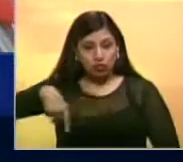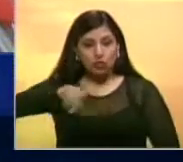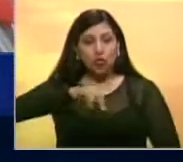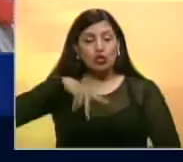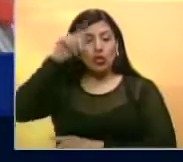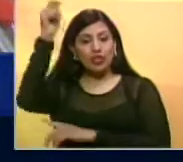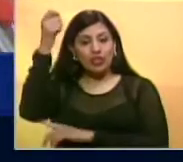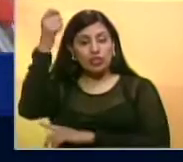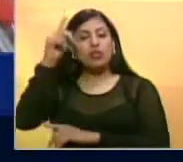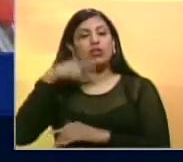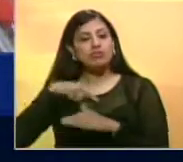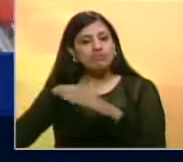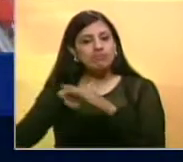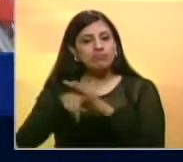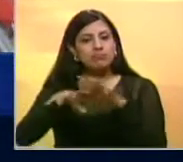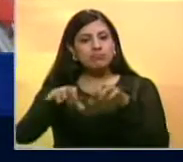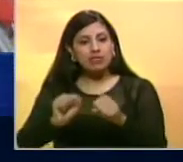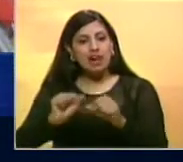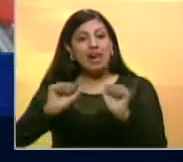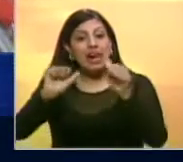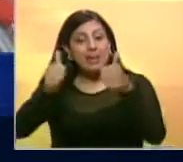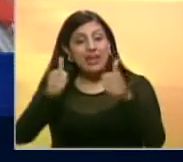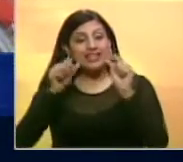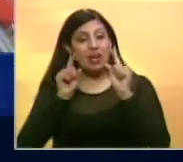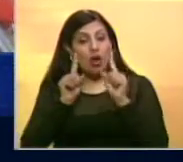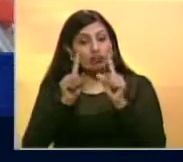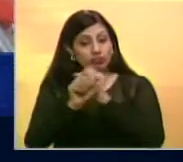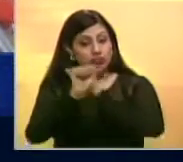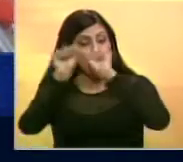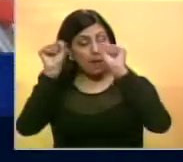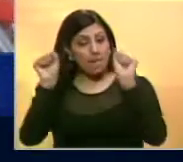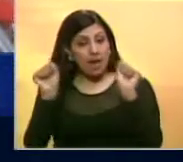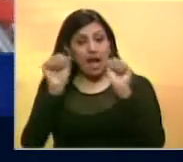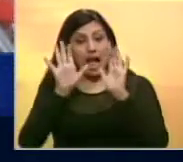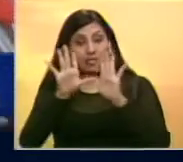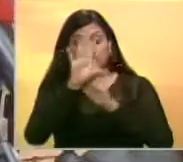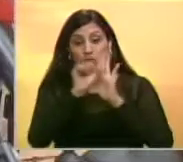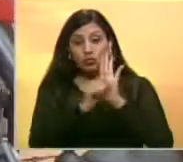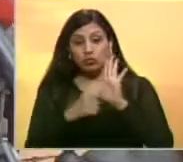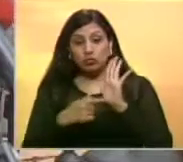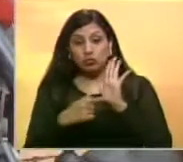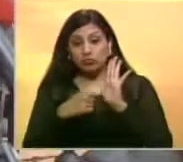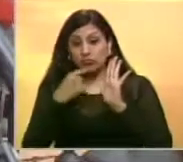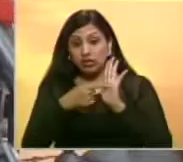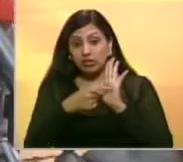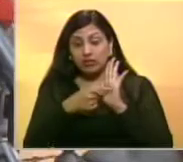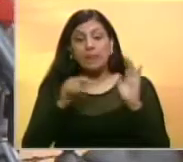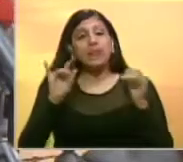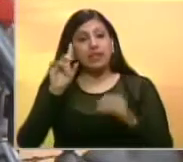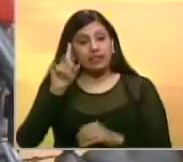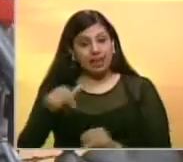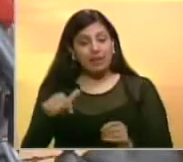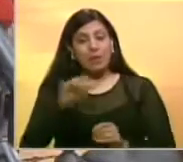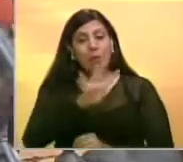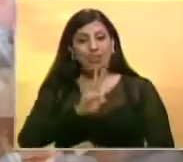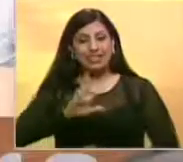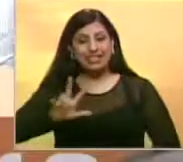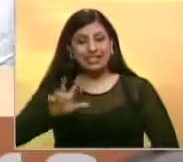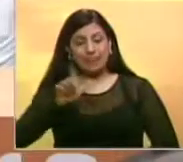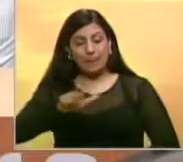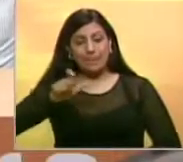Y entraremos a la sesión de instalación, que debe comenzar a las 11 de la mañana, de acuerdo a la Constitución. Guevara informó que 43